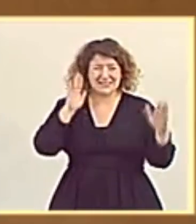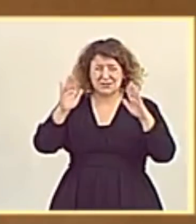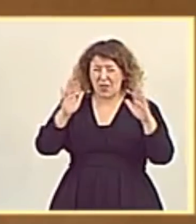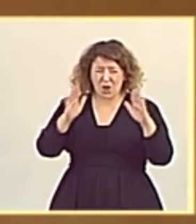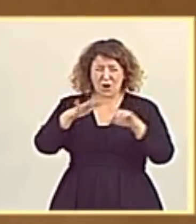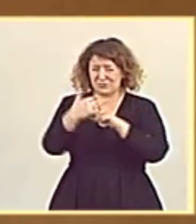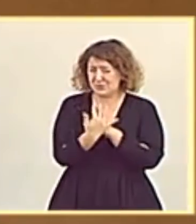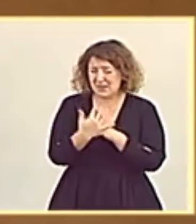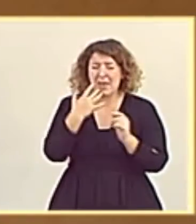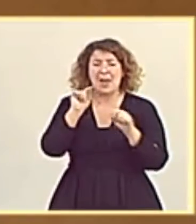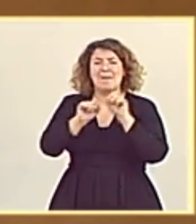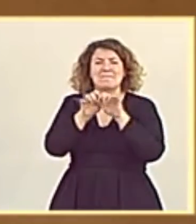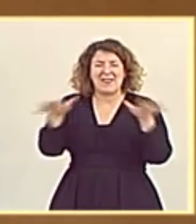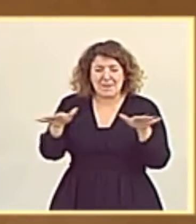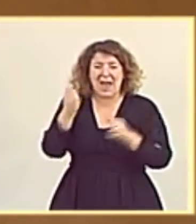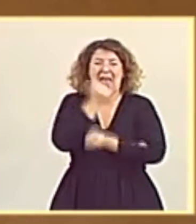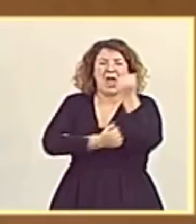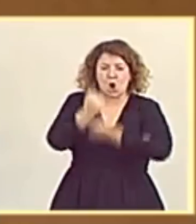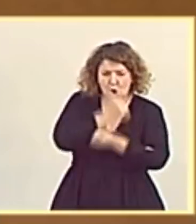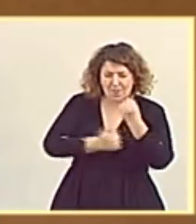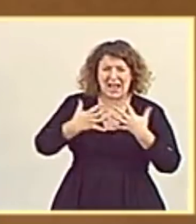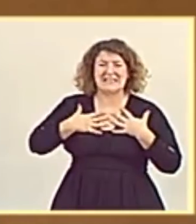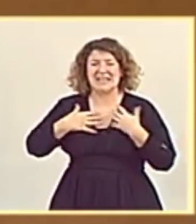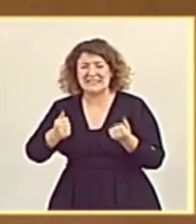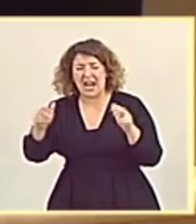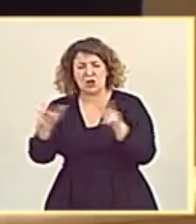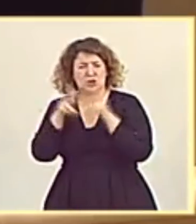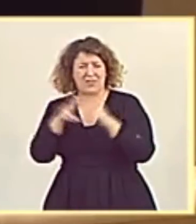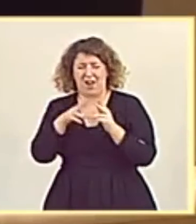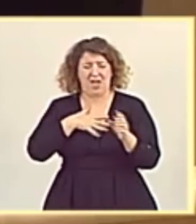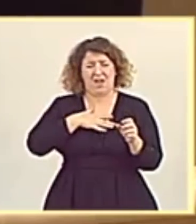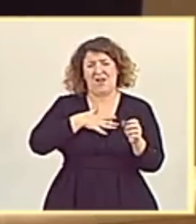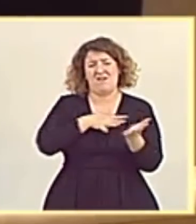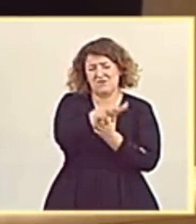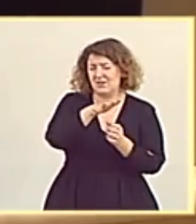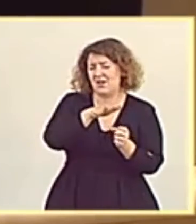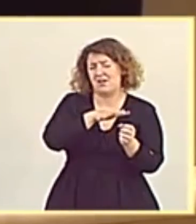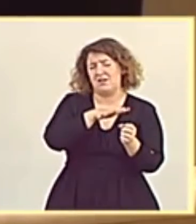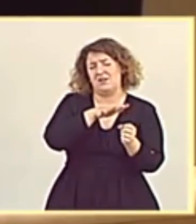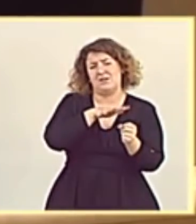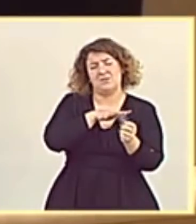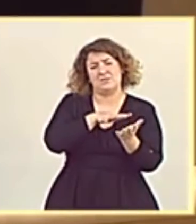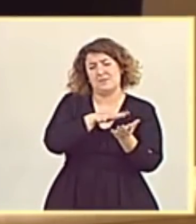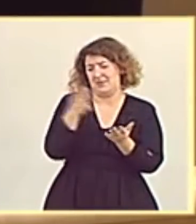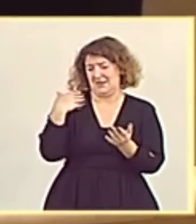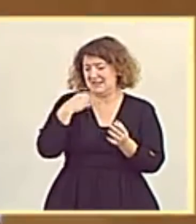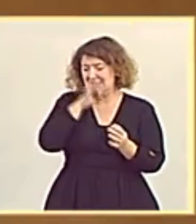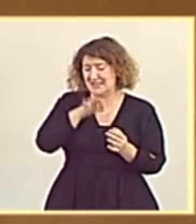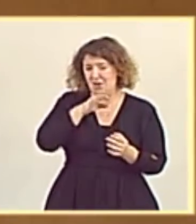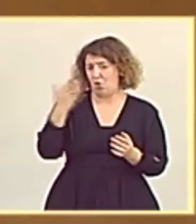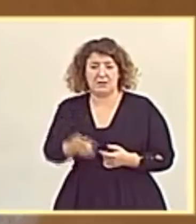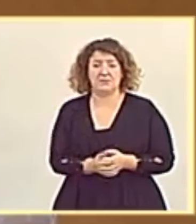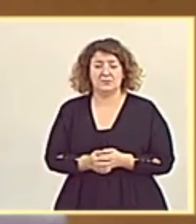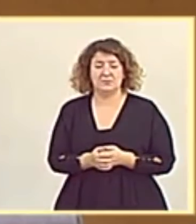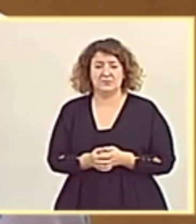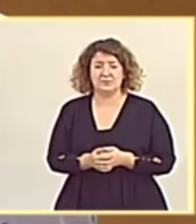económica, sanitaria y social como no hemos tenido precedentes en nuestra historia reciente, en el último siglo ni en la historia